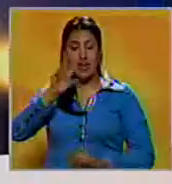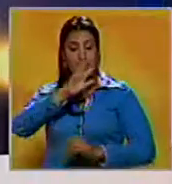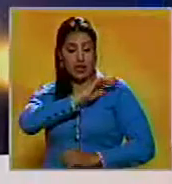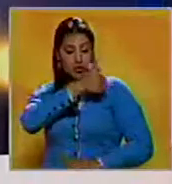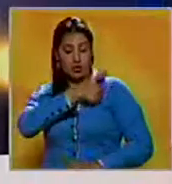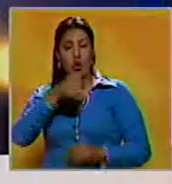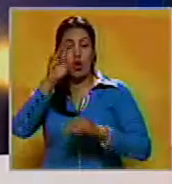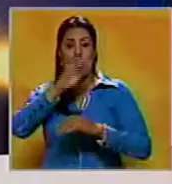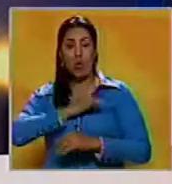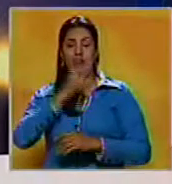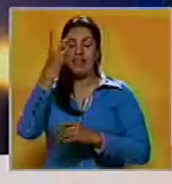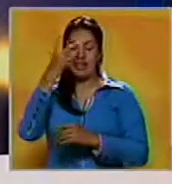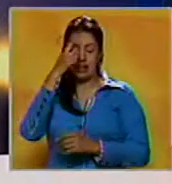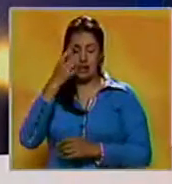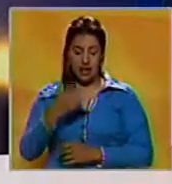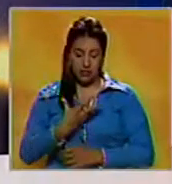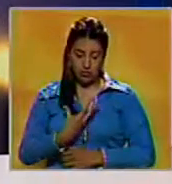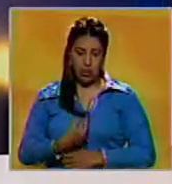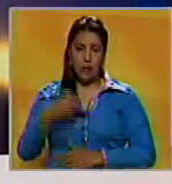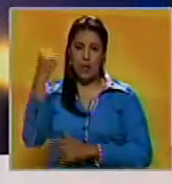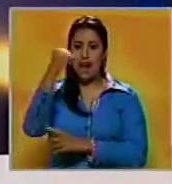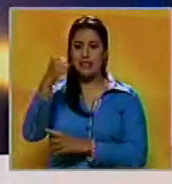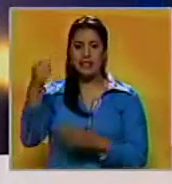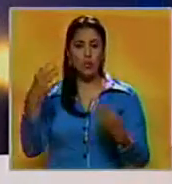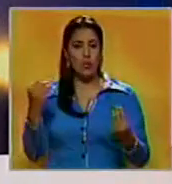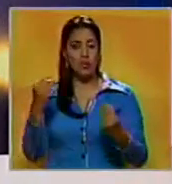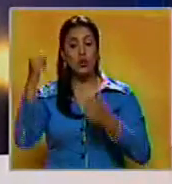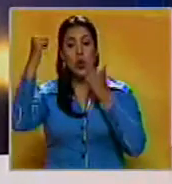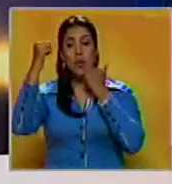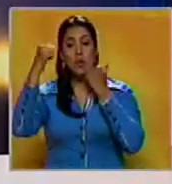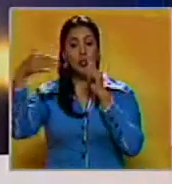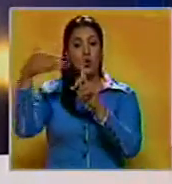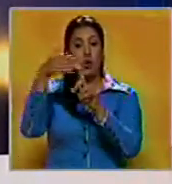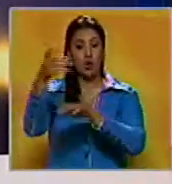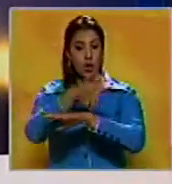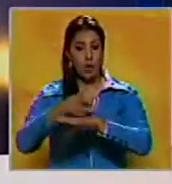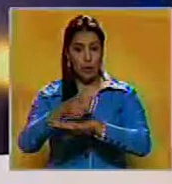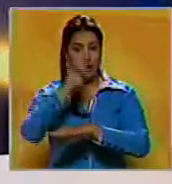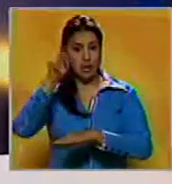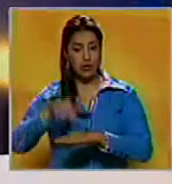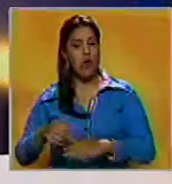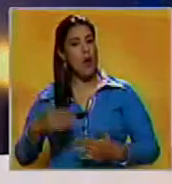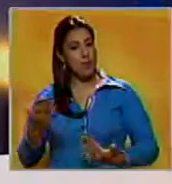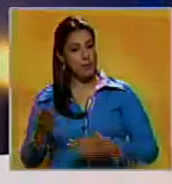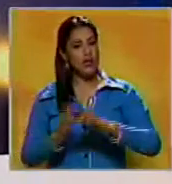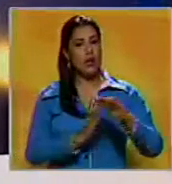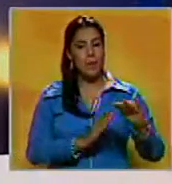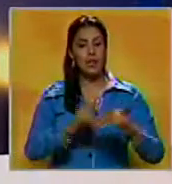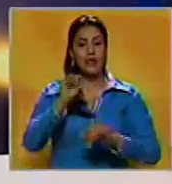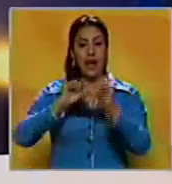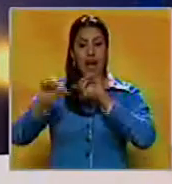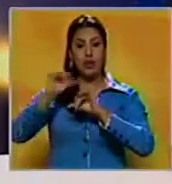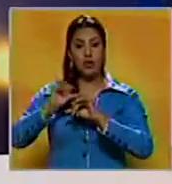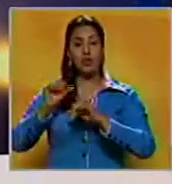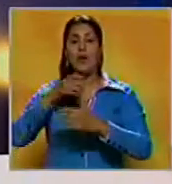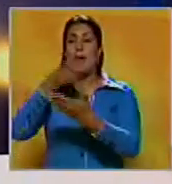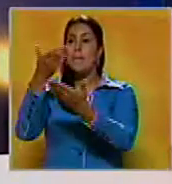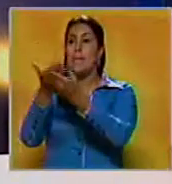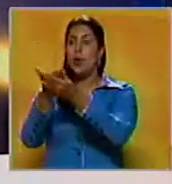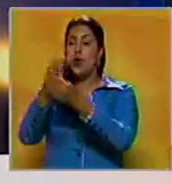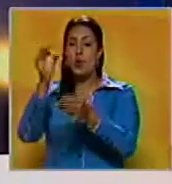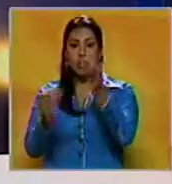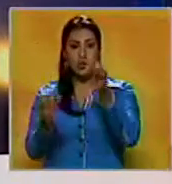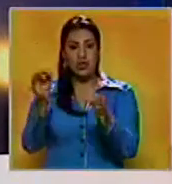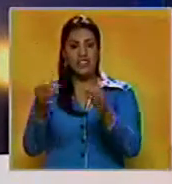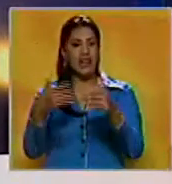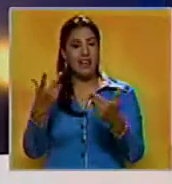Este jueves, tres días de duelo por las personas asesinadas en las protestas contra el gobierno nacional. Por otra parte, la asociación introdujo ante el Tribunal